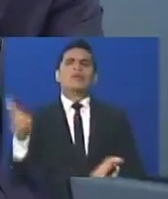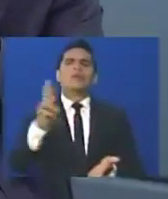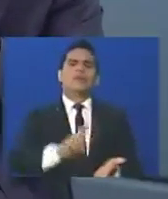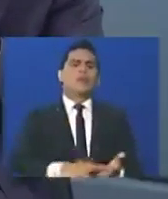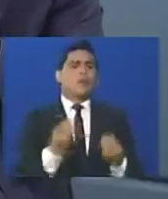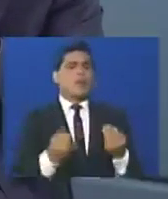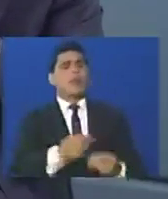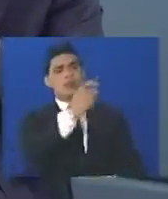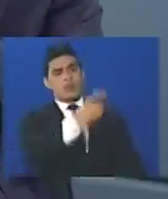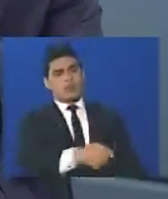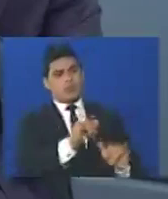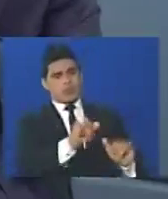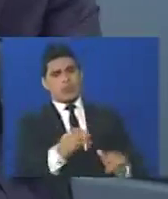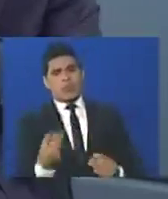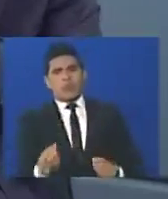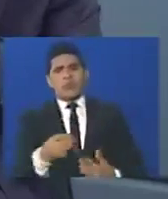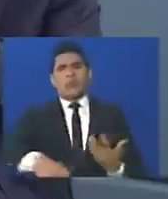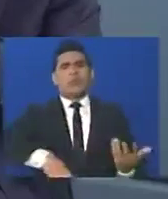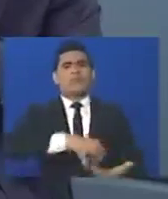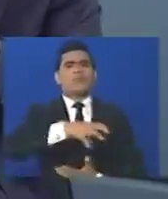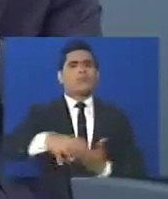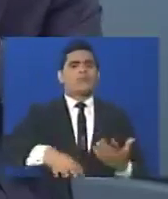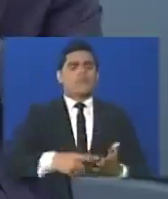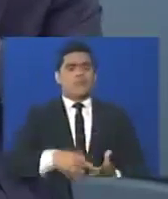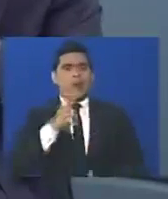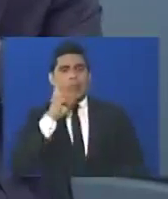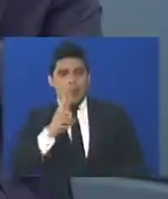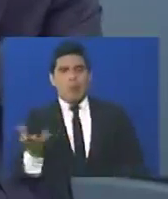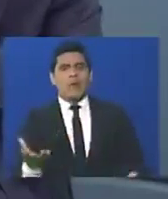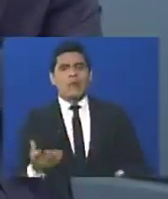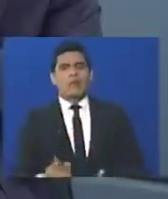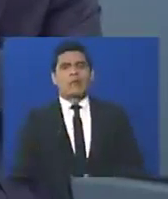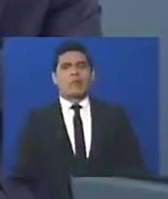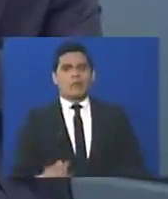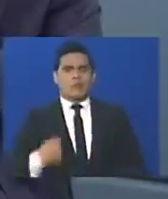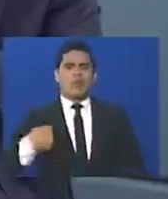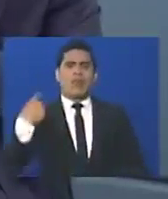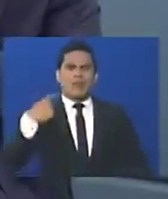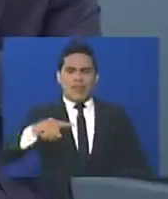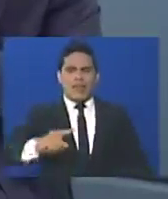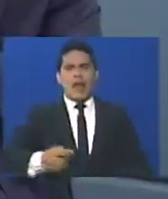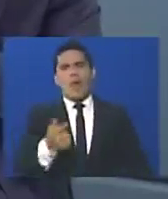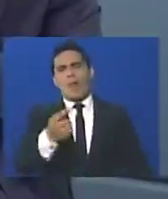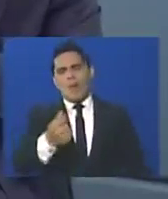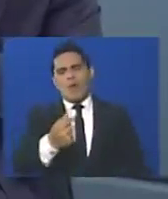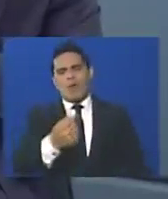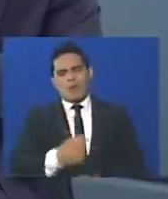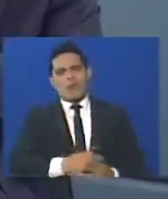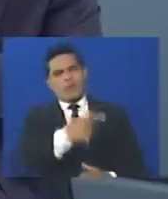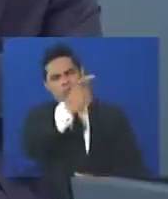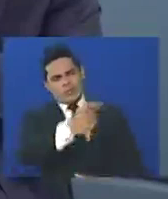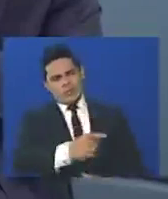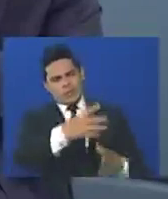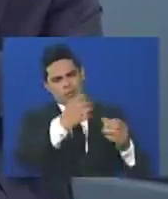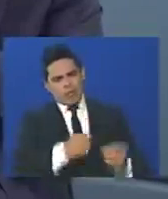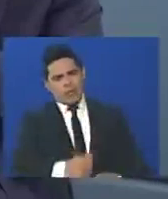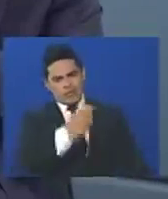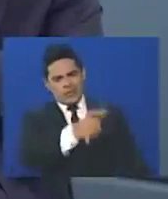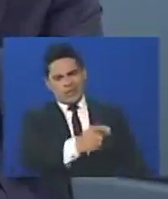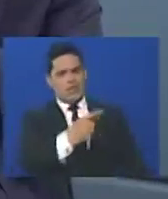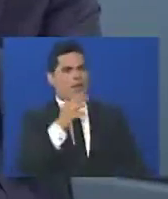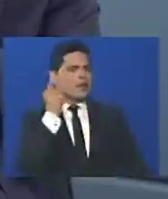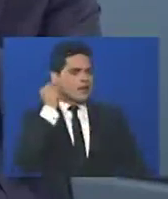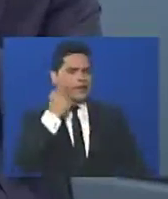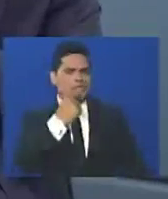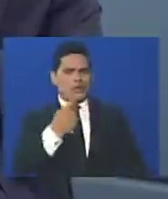para muchas situaciones como esa, como para que uno tenga un poco de credibilidad en ella. Yo